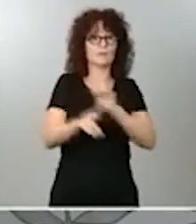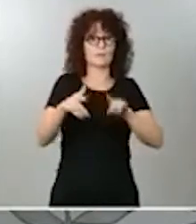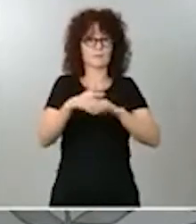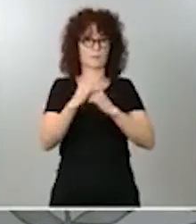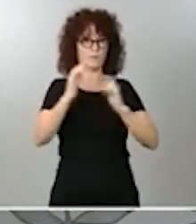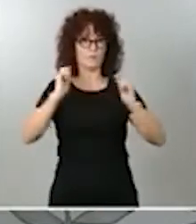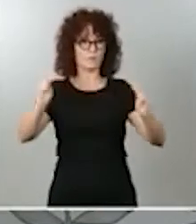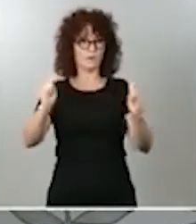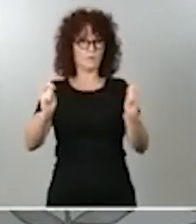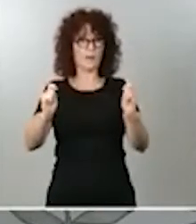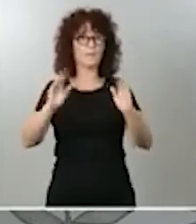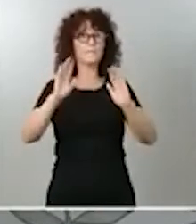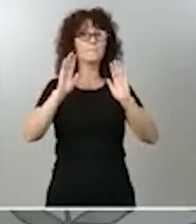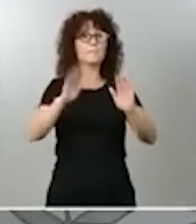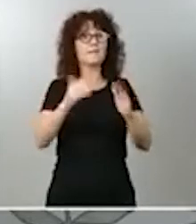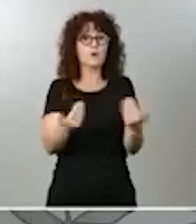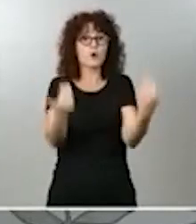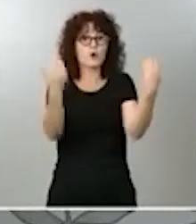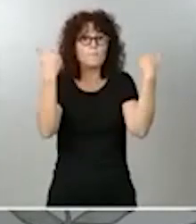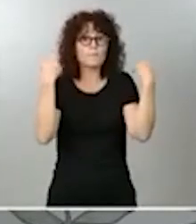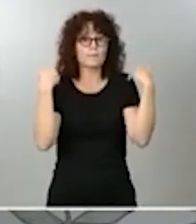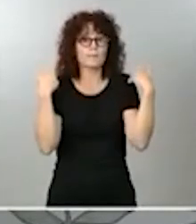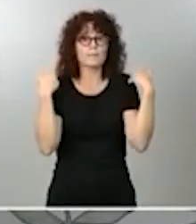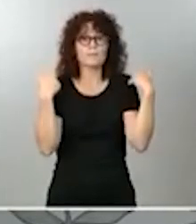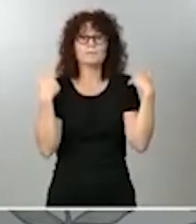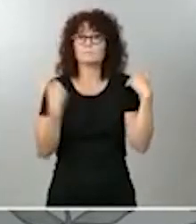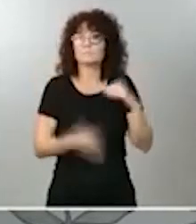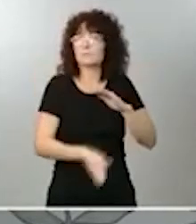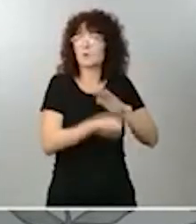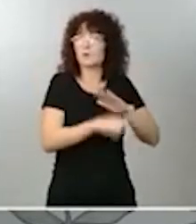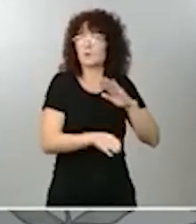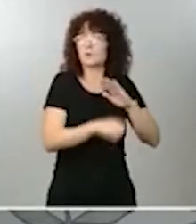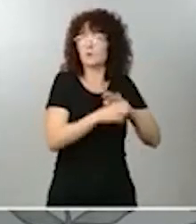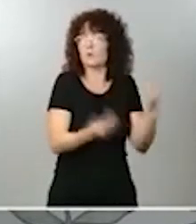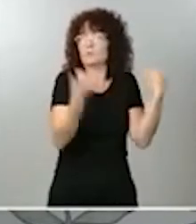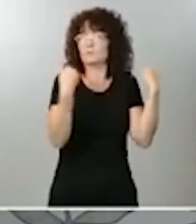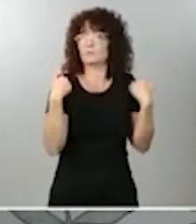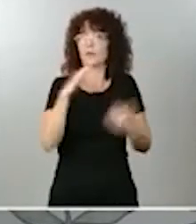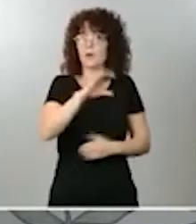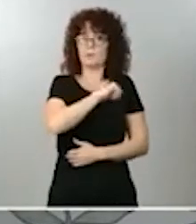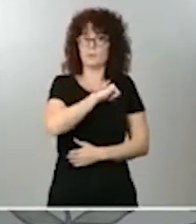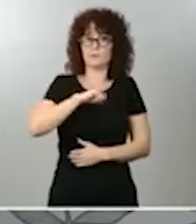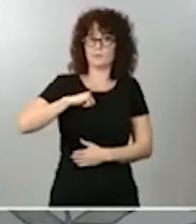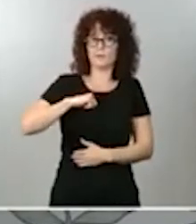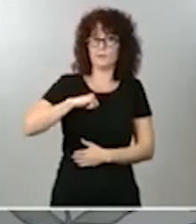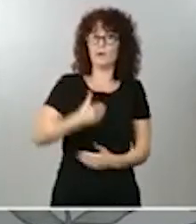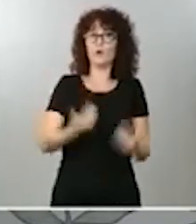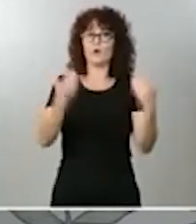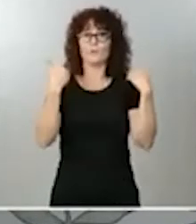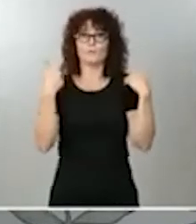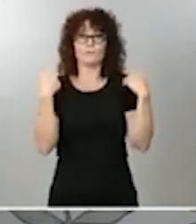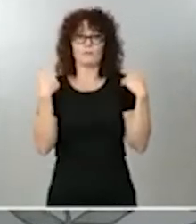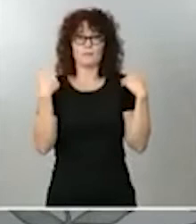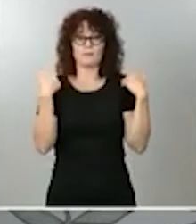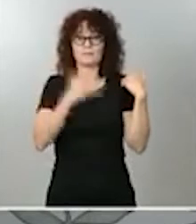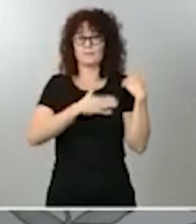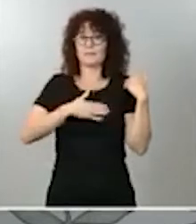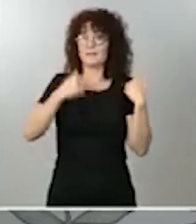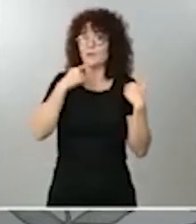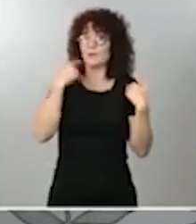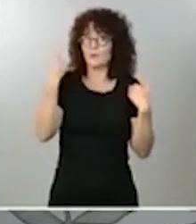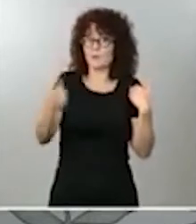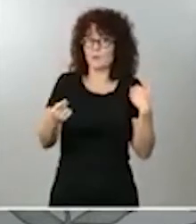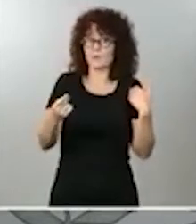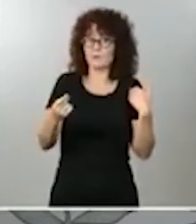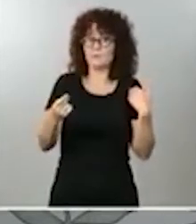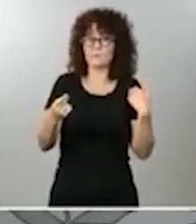competencias que ostentan los responsables autonómicos, competencias que, quiero decir, desde esta mesa, que se están ejerciendo con bastante